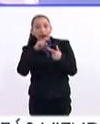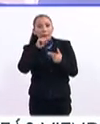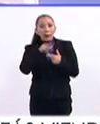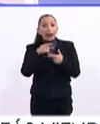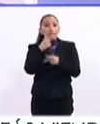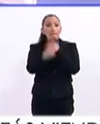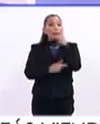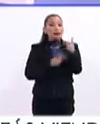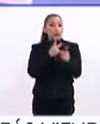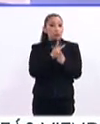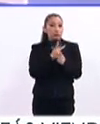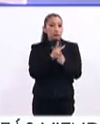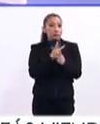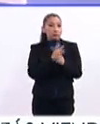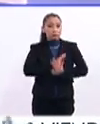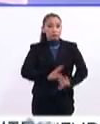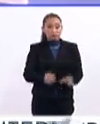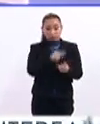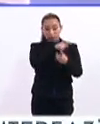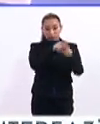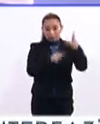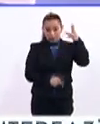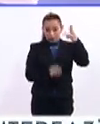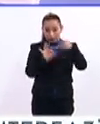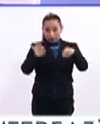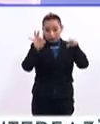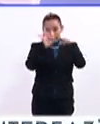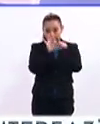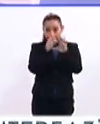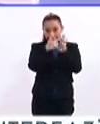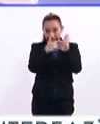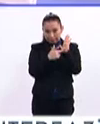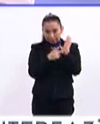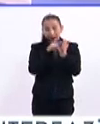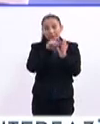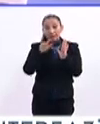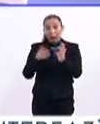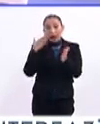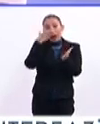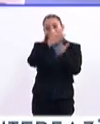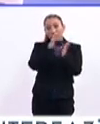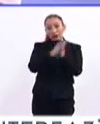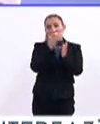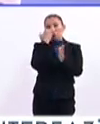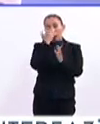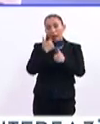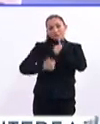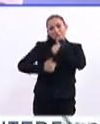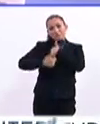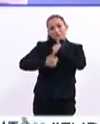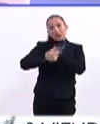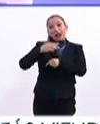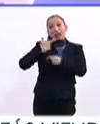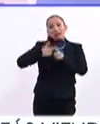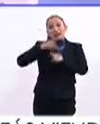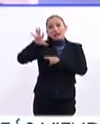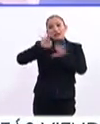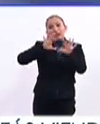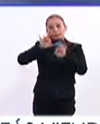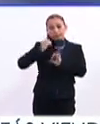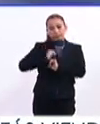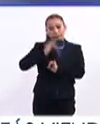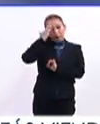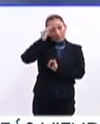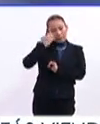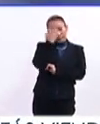pasaporte. Una vez reunidos estos principales requisitos, ya se participa a nivel escuela. A nivel escuela, las